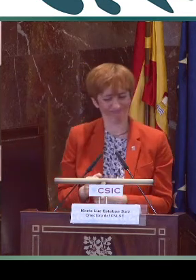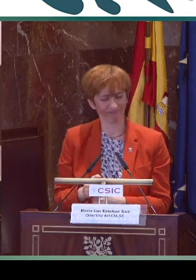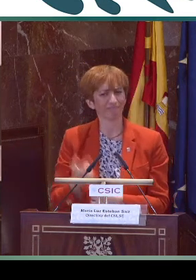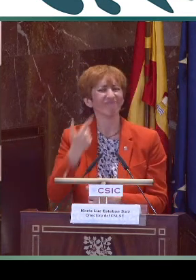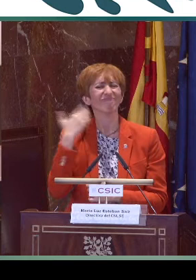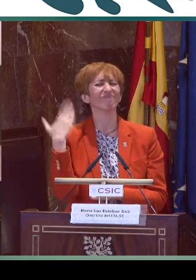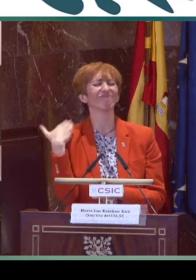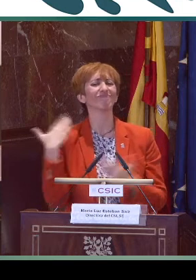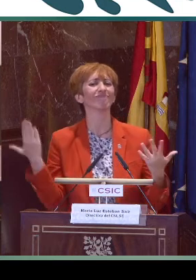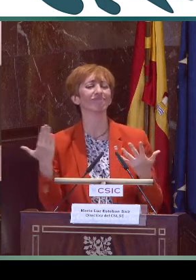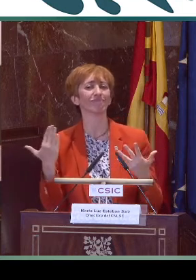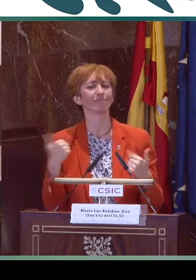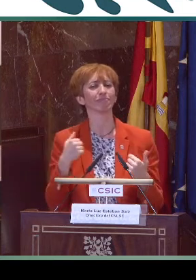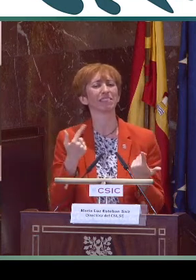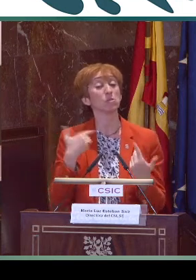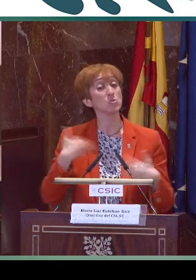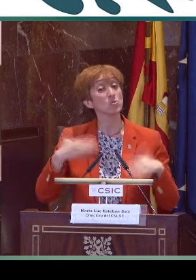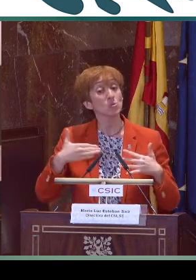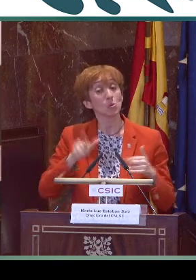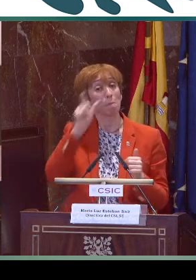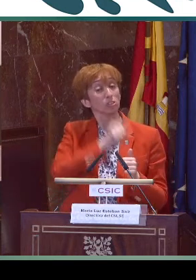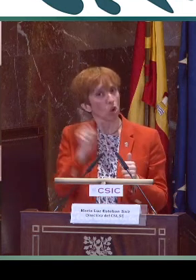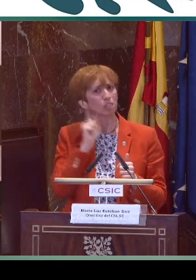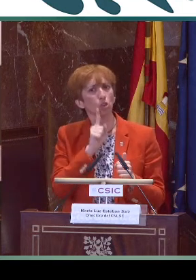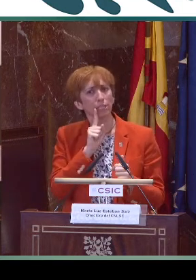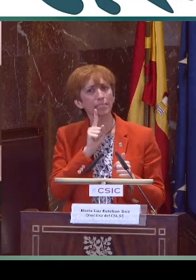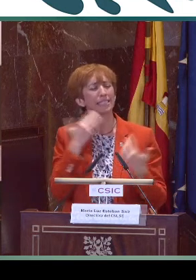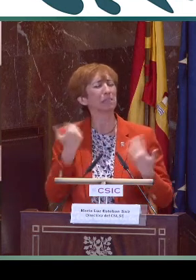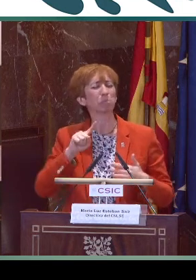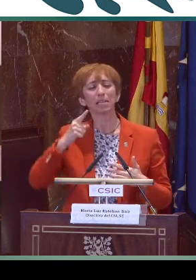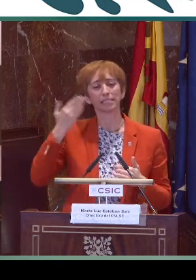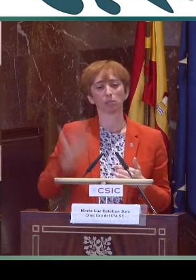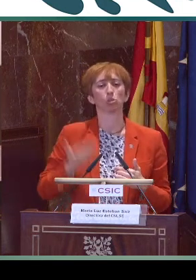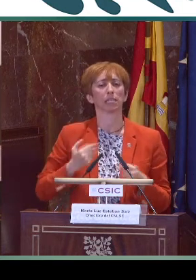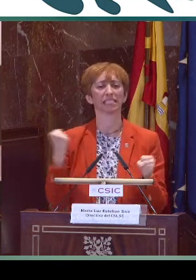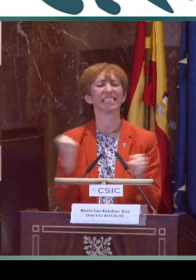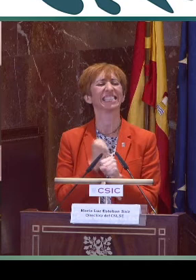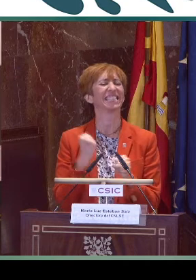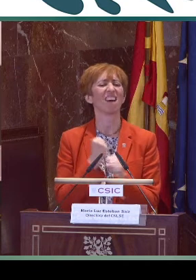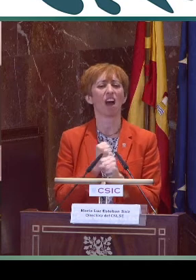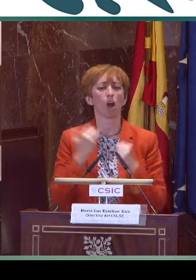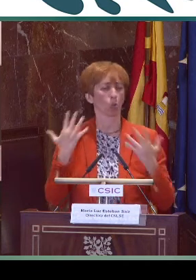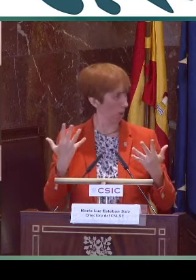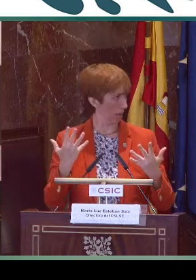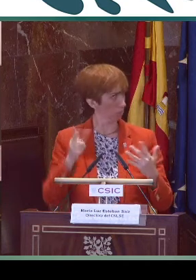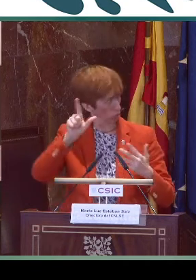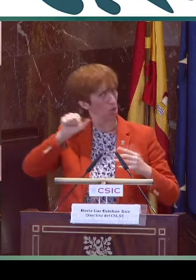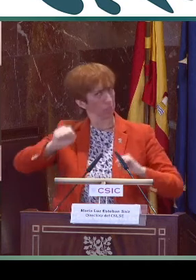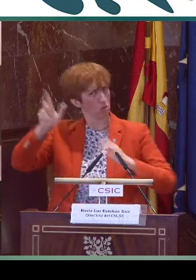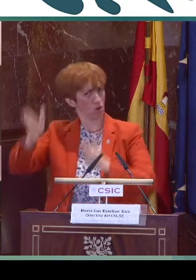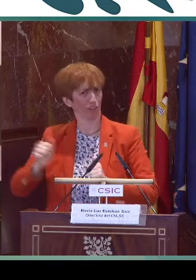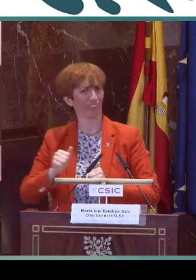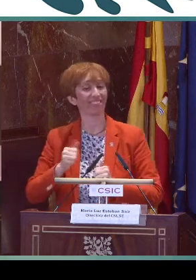Y ella me transmitió un mensaje que quiero reproducir aquí. Ella me decía que lo más importante para las personas